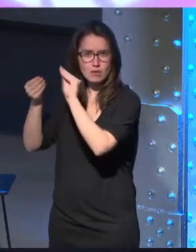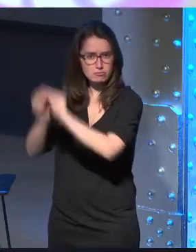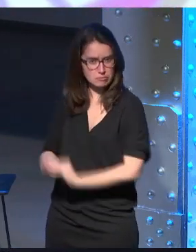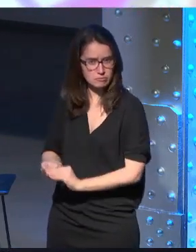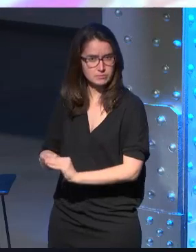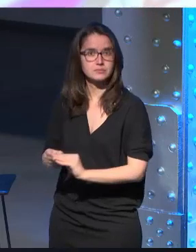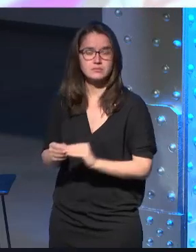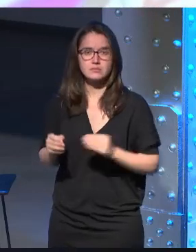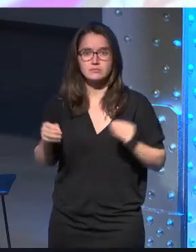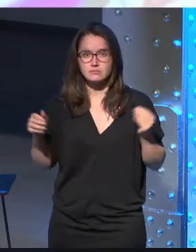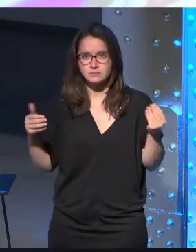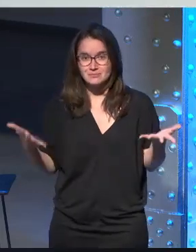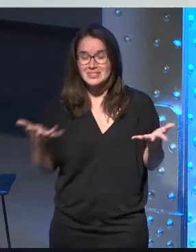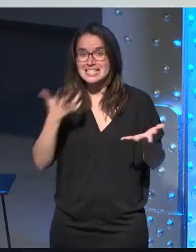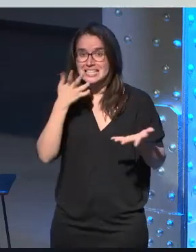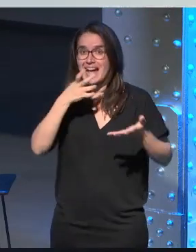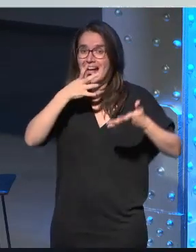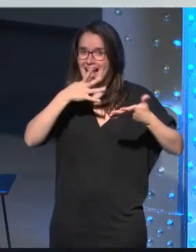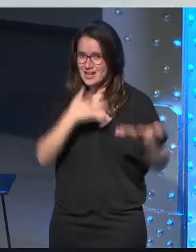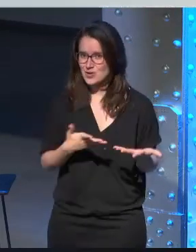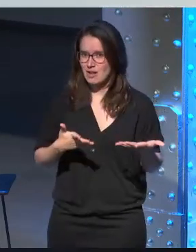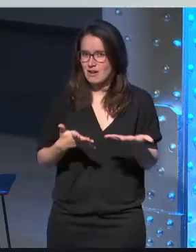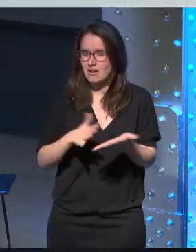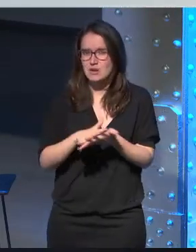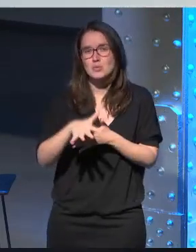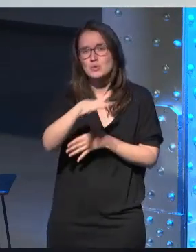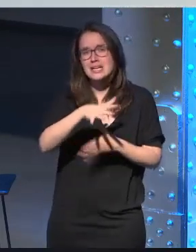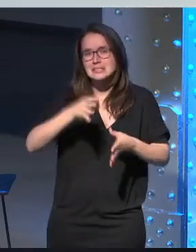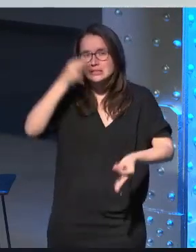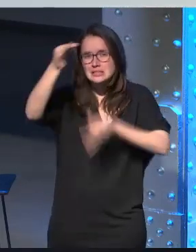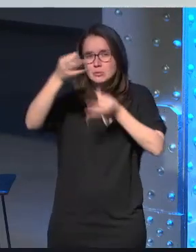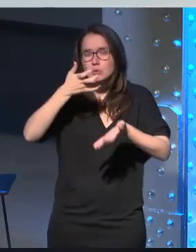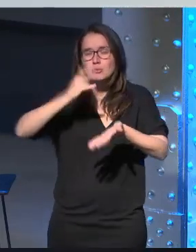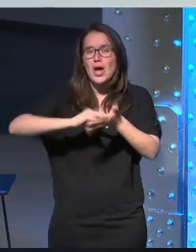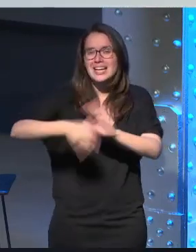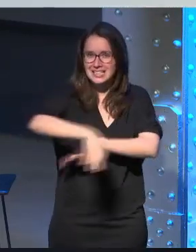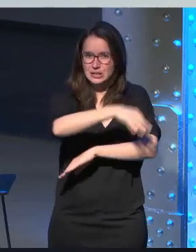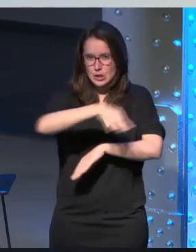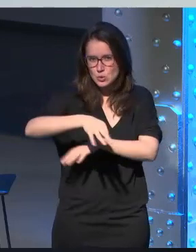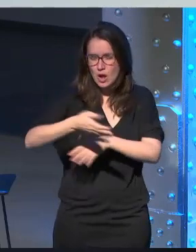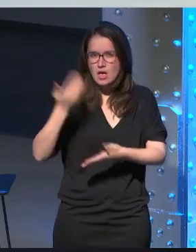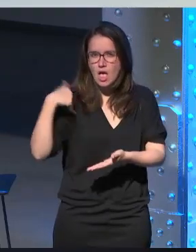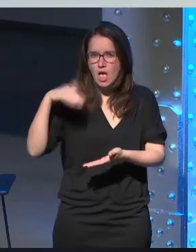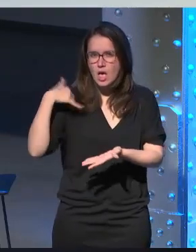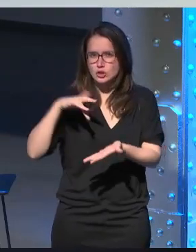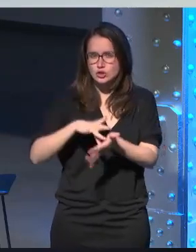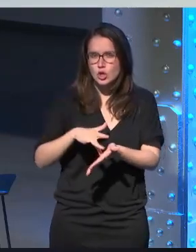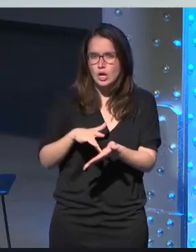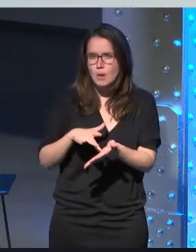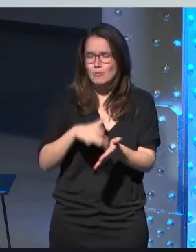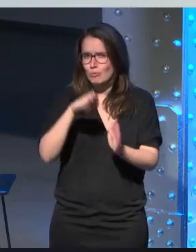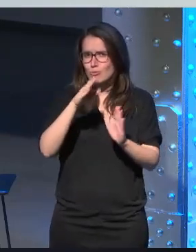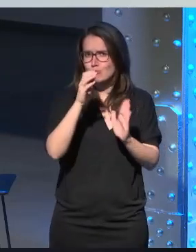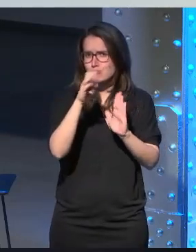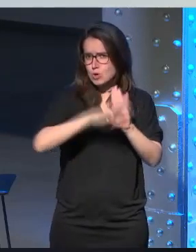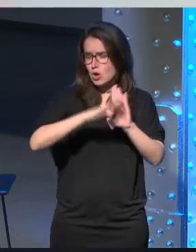trabajo y si ahora nos referimos a un campo más concreto como puede ser la arquitectura hace ya tiempo que existen varios